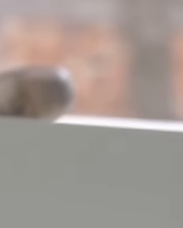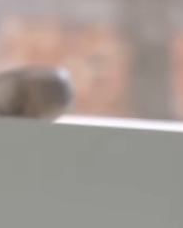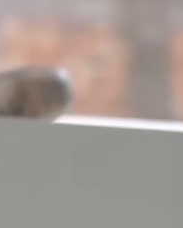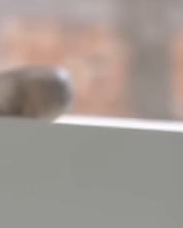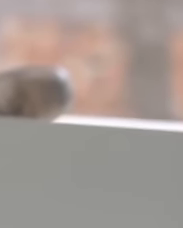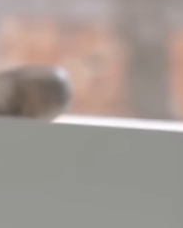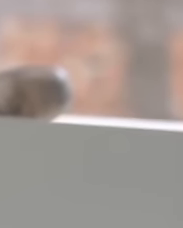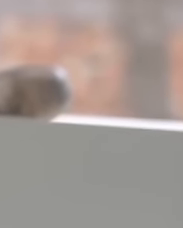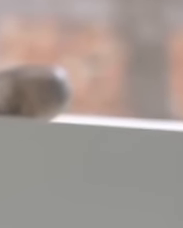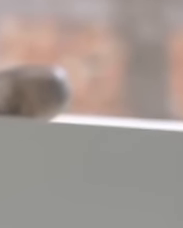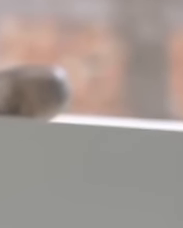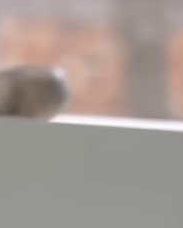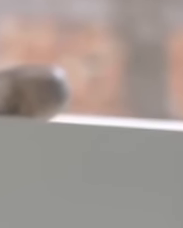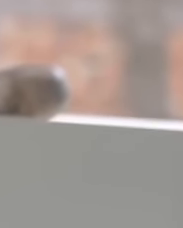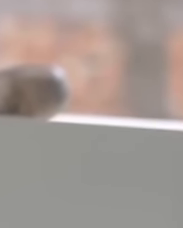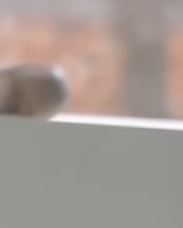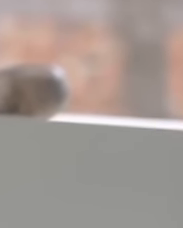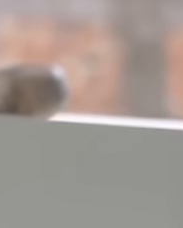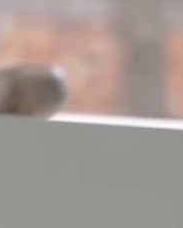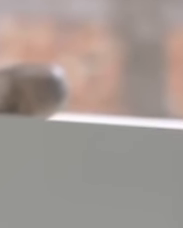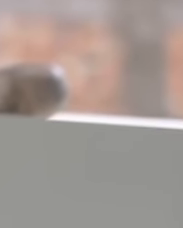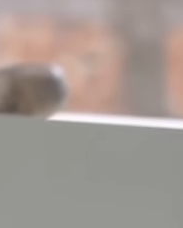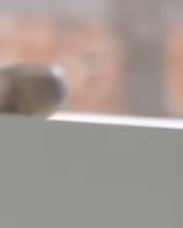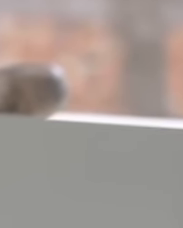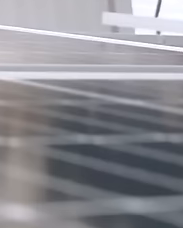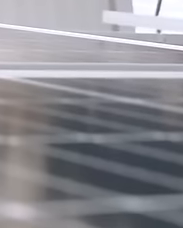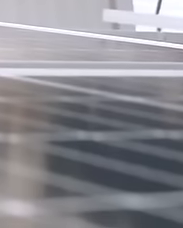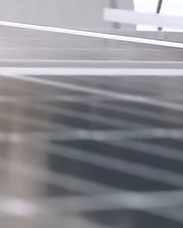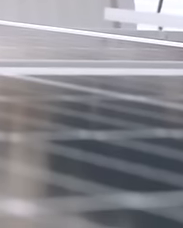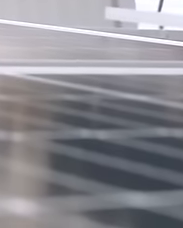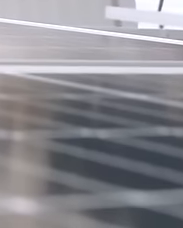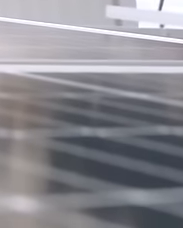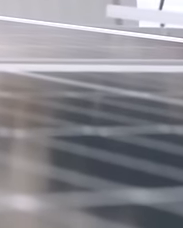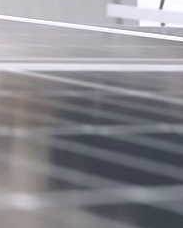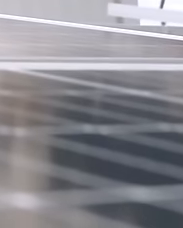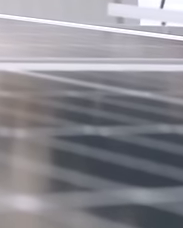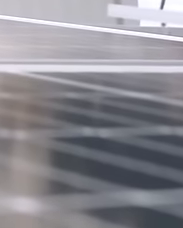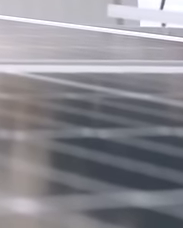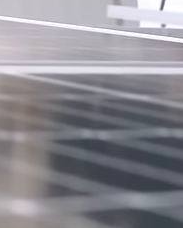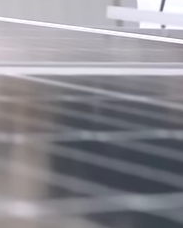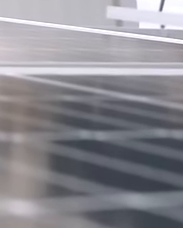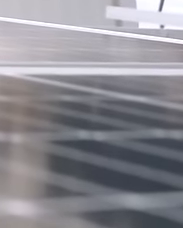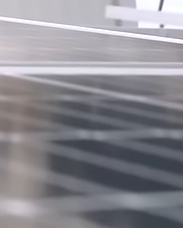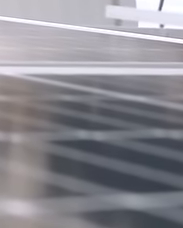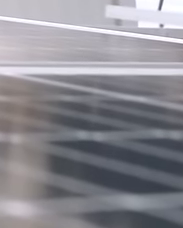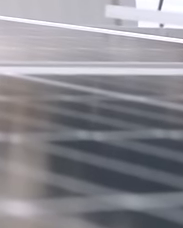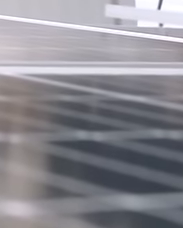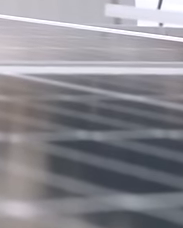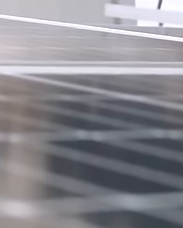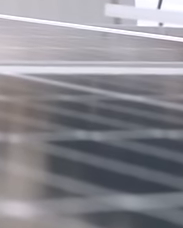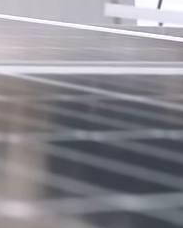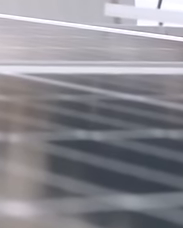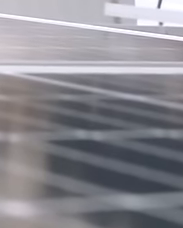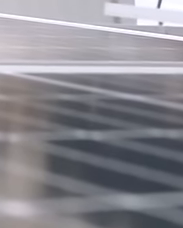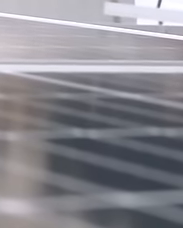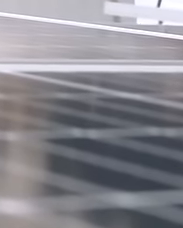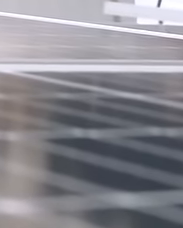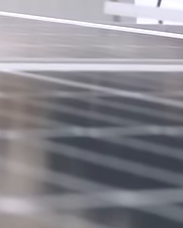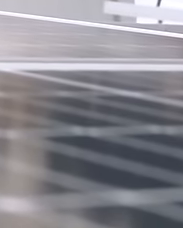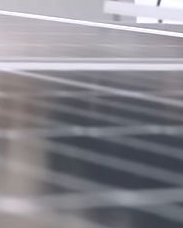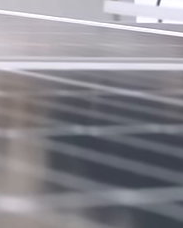subrayando que esta obra no solo es un logro eléctrico, sino también un avance en el desarrollo